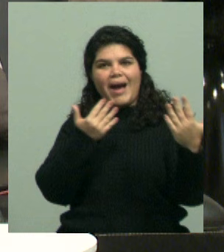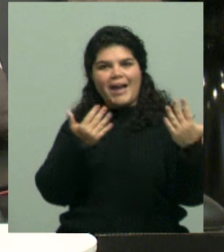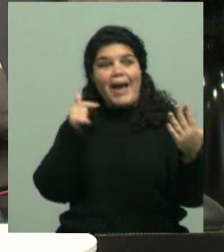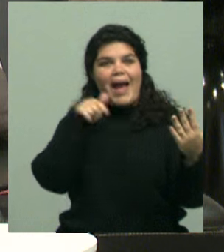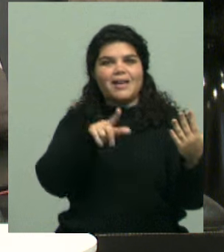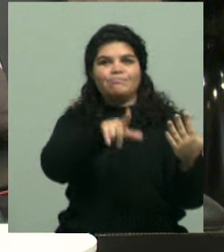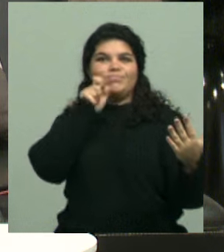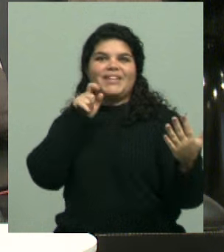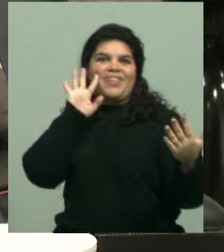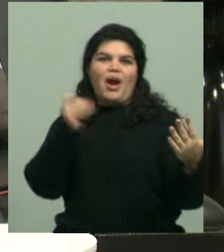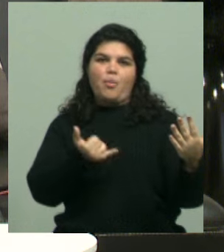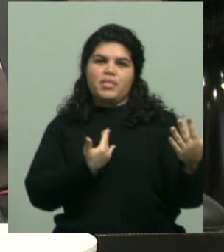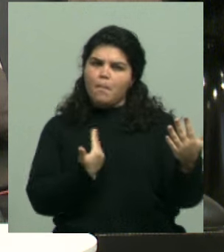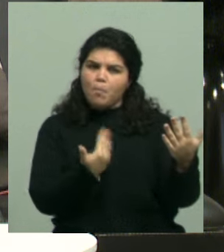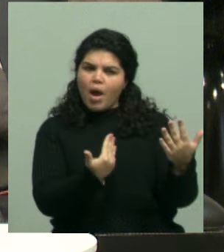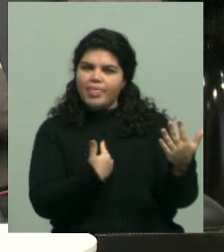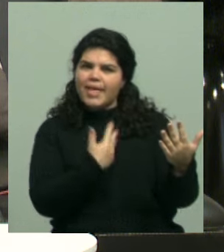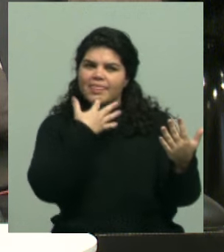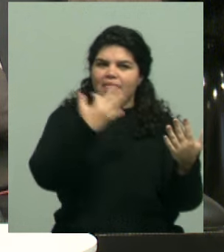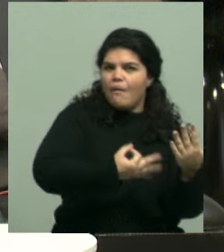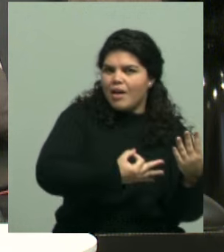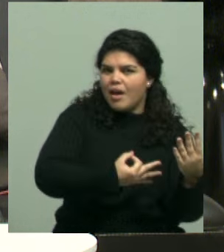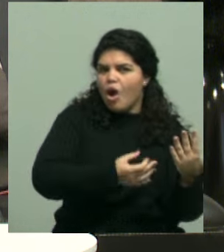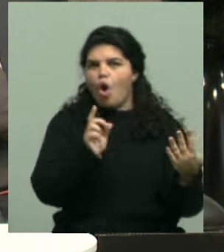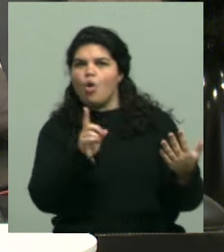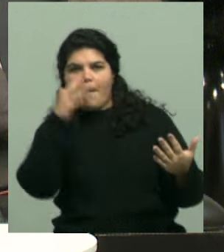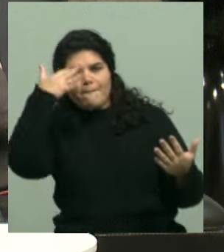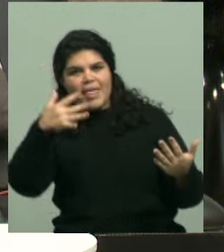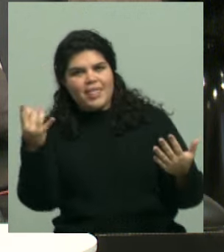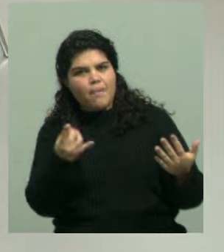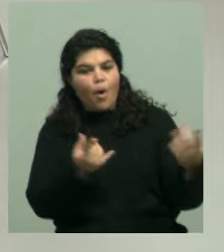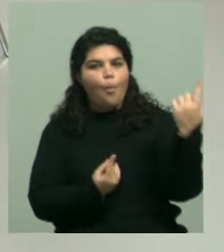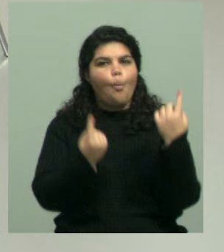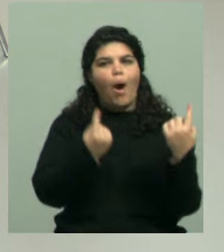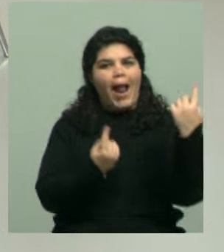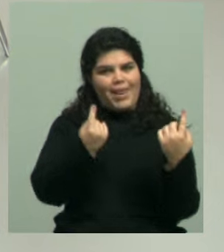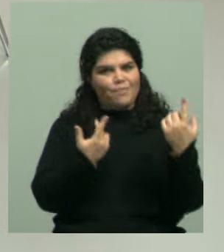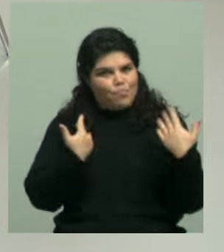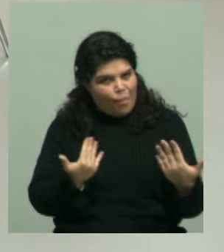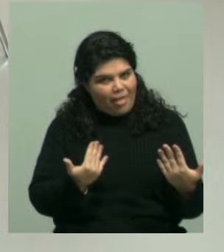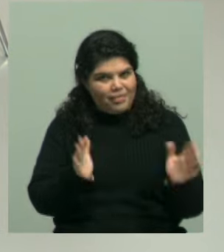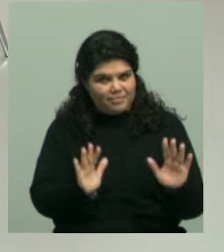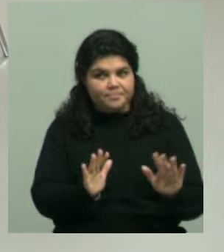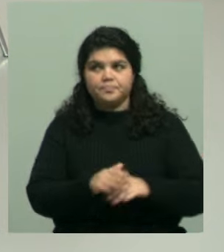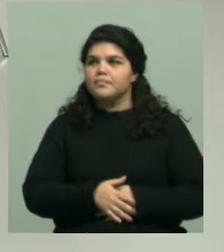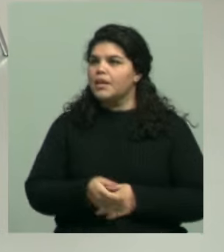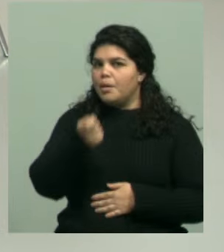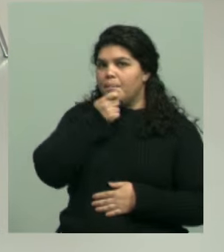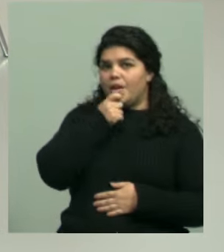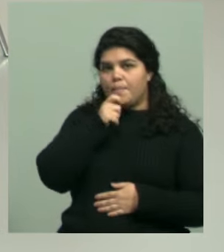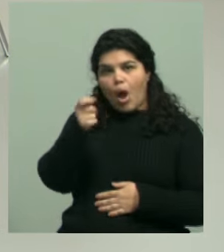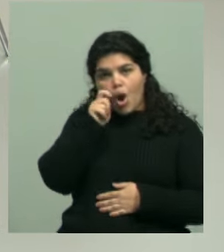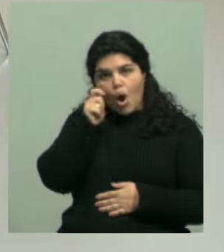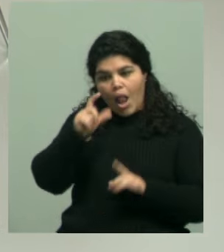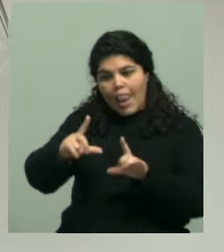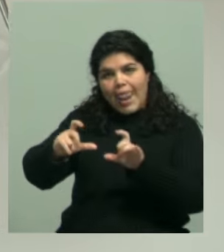partir de ahí vos podés sacar tus conclusiones de que esta imagen es posta o esta imagen es trucha. Bueno, por ejemplo, yo uso el Google Lens para saber qué